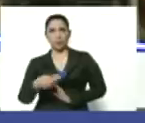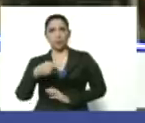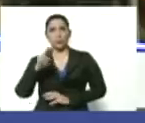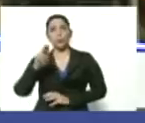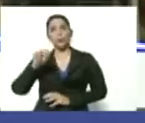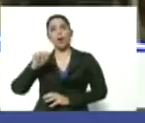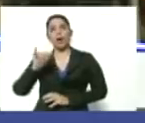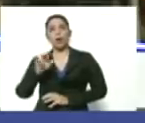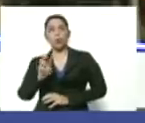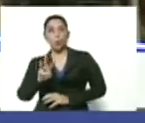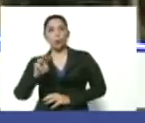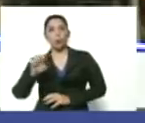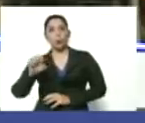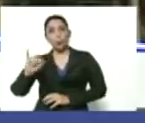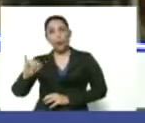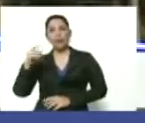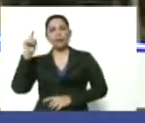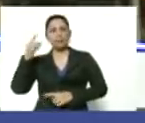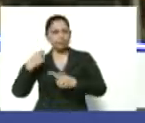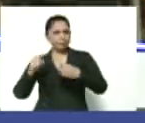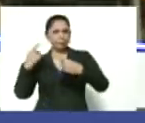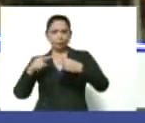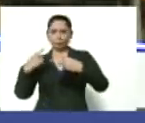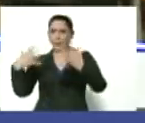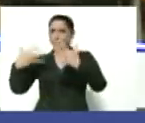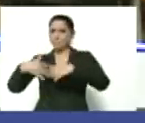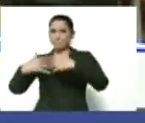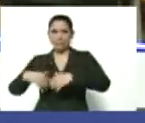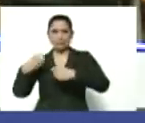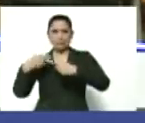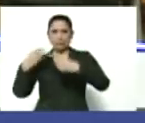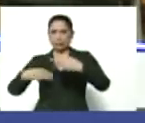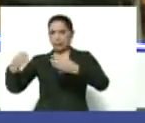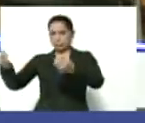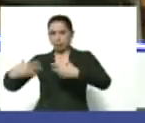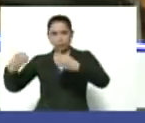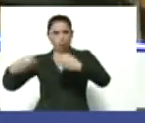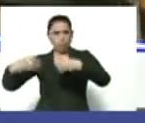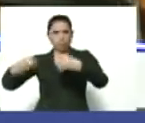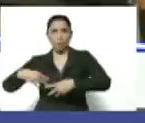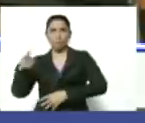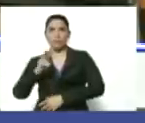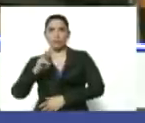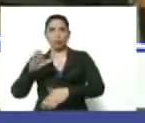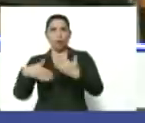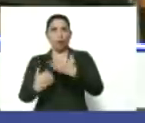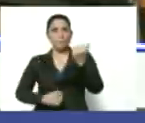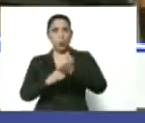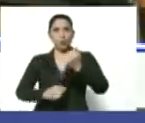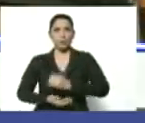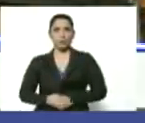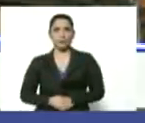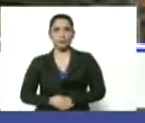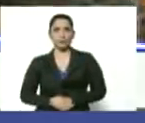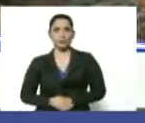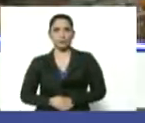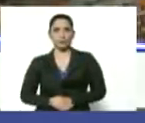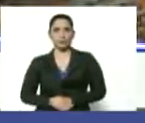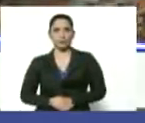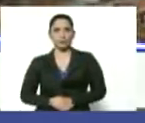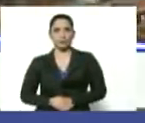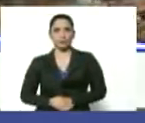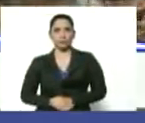Sinoidro. Changai Dren. Semebeb. Yangquam. CREC10. Chinameco.